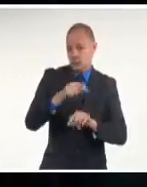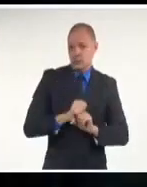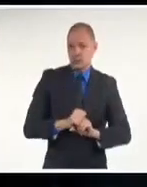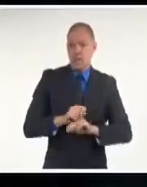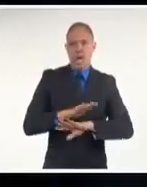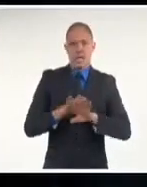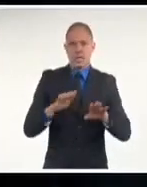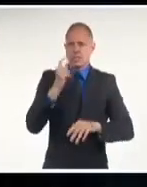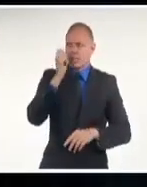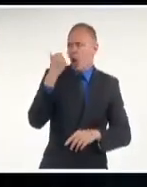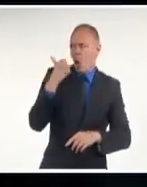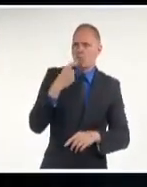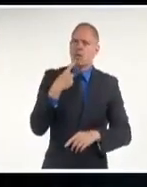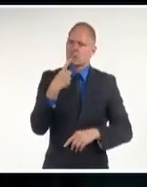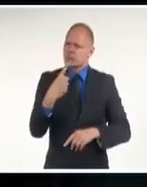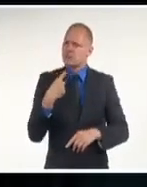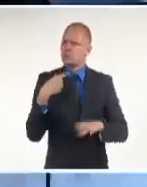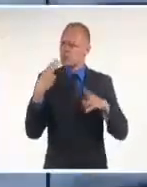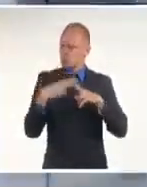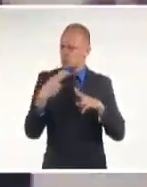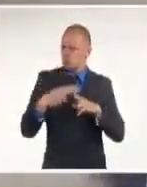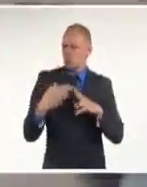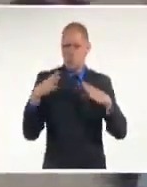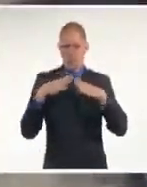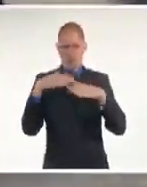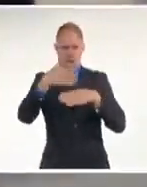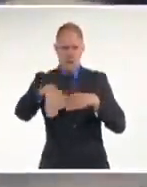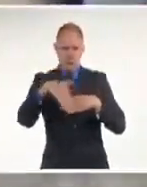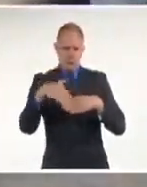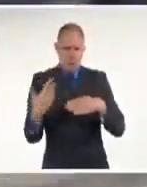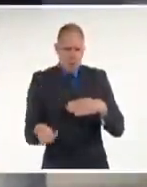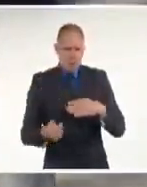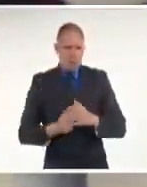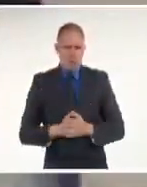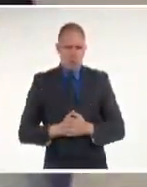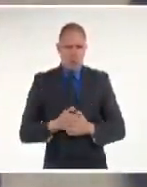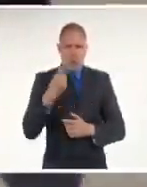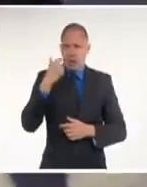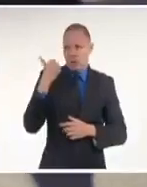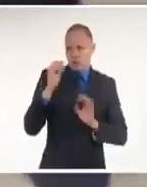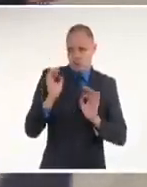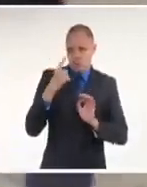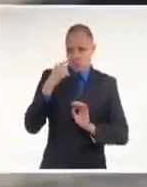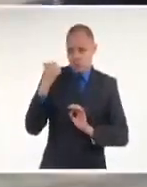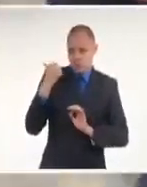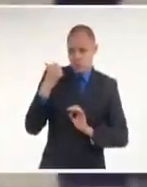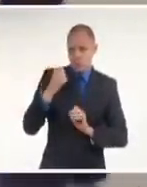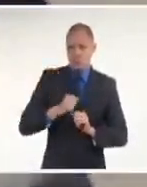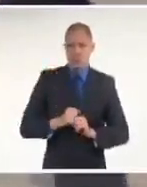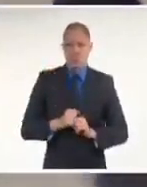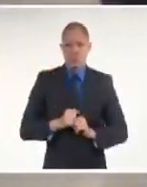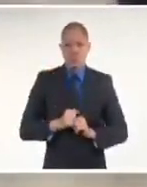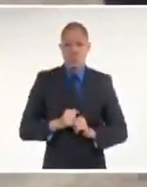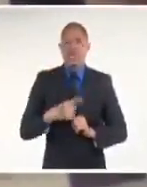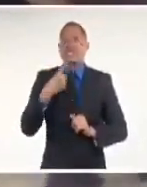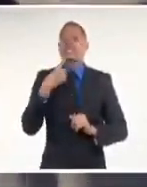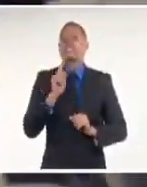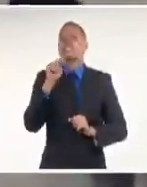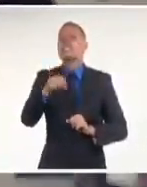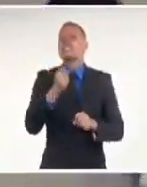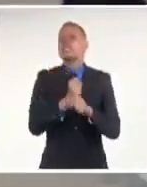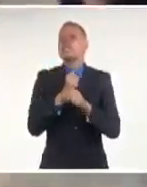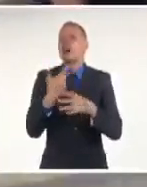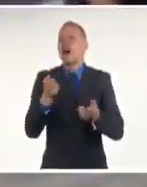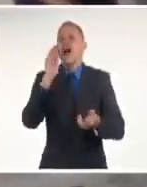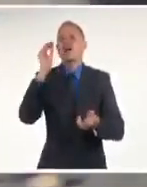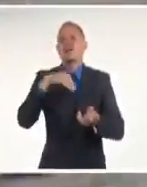su nombre, la dirección donde residía, las imágenes de su participación en los